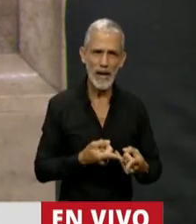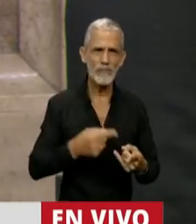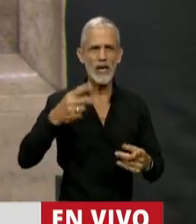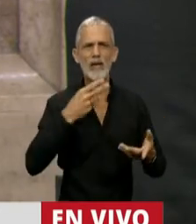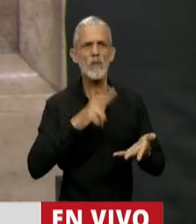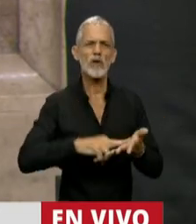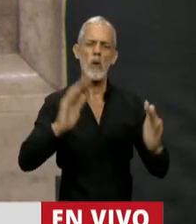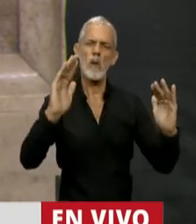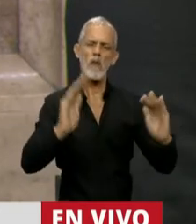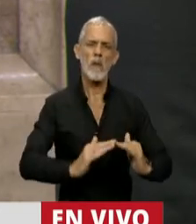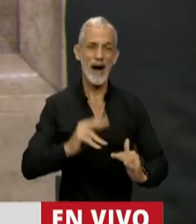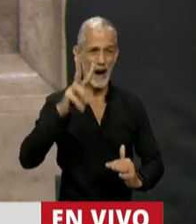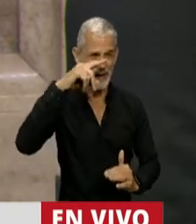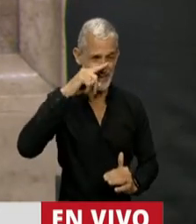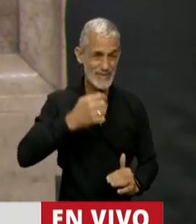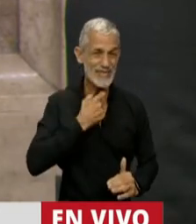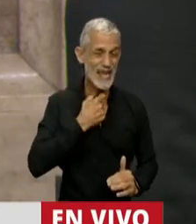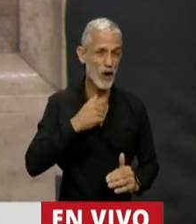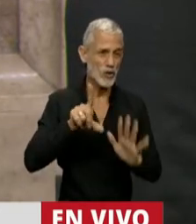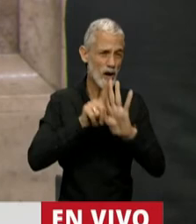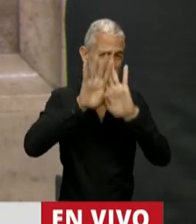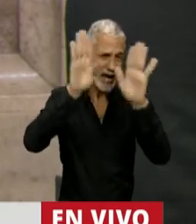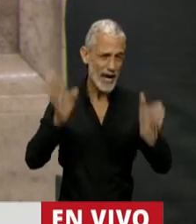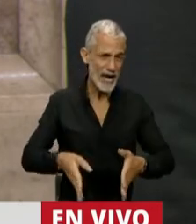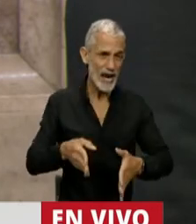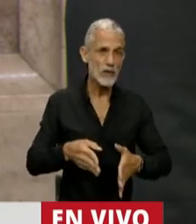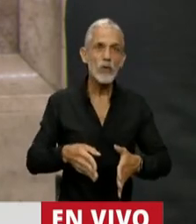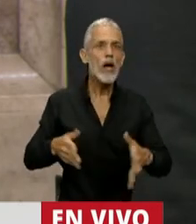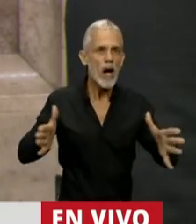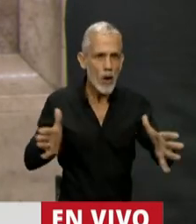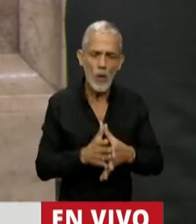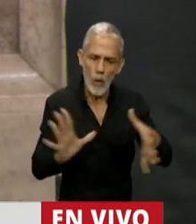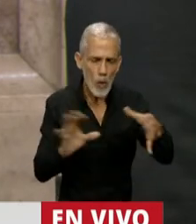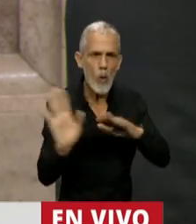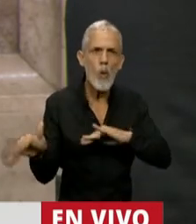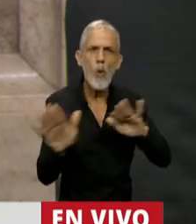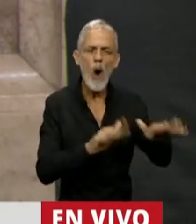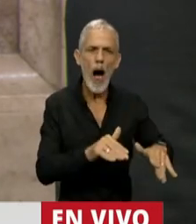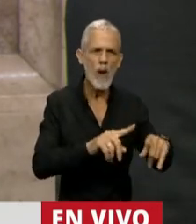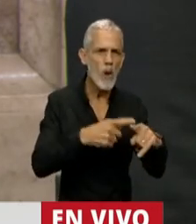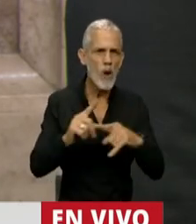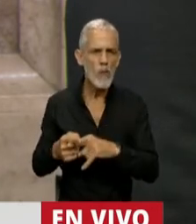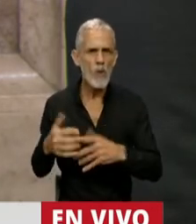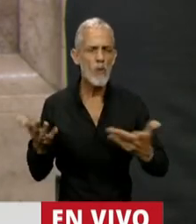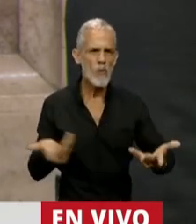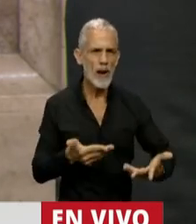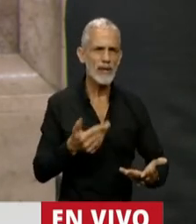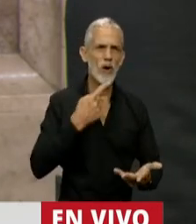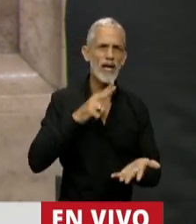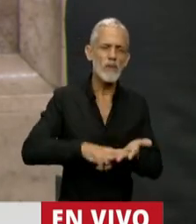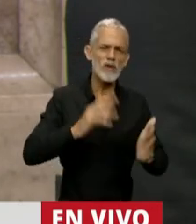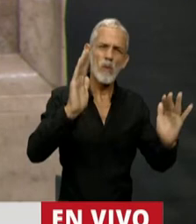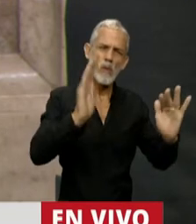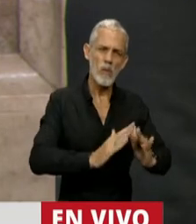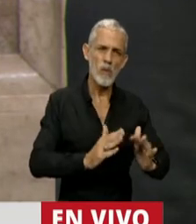el 27 de agosto en la legislatura de la ciudad de Buenos Aires, votaron juntos, bajarle impuestos, por ejemplo, a las grandes constructoras.